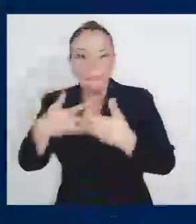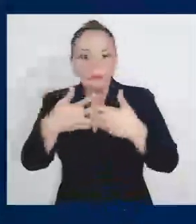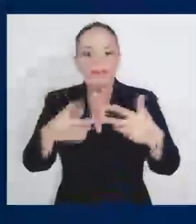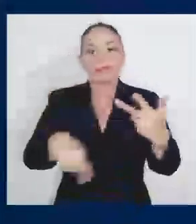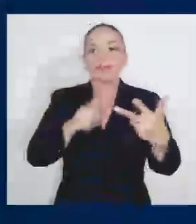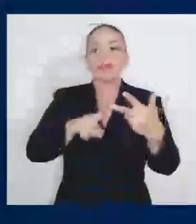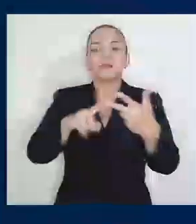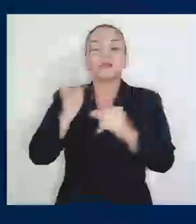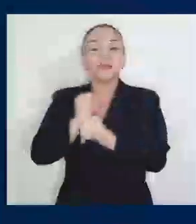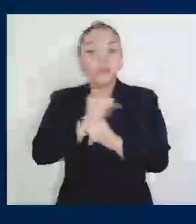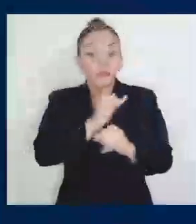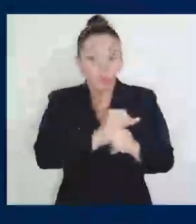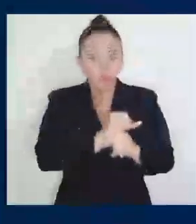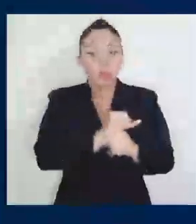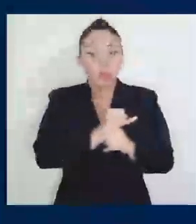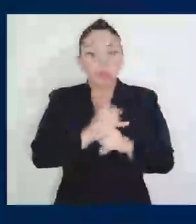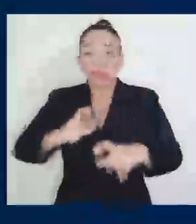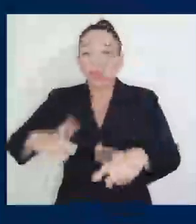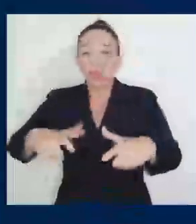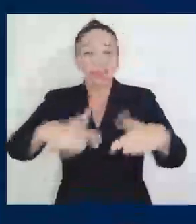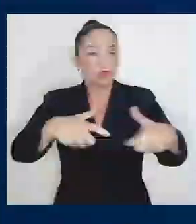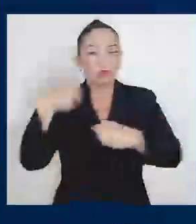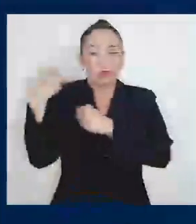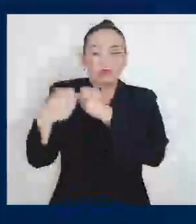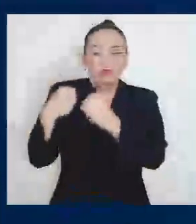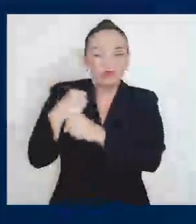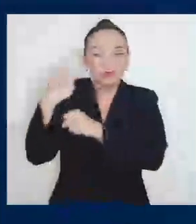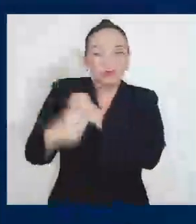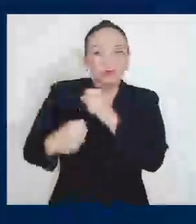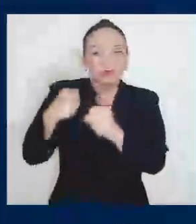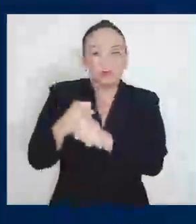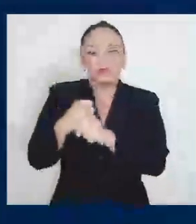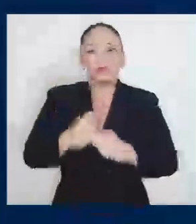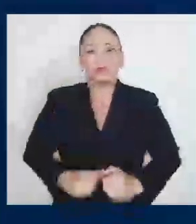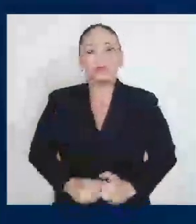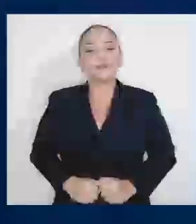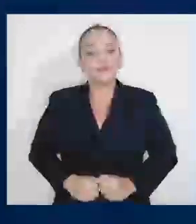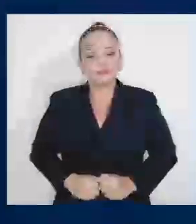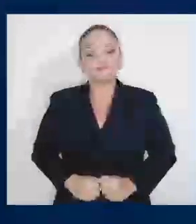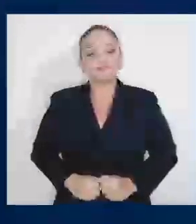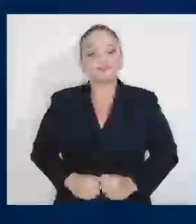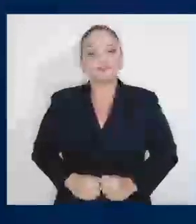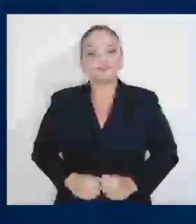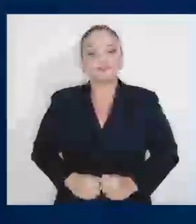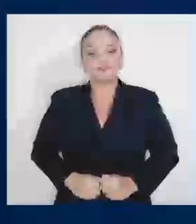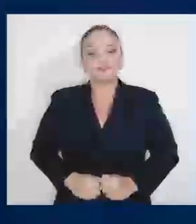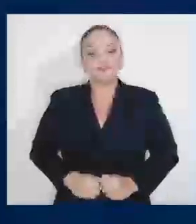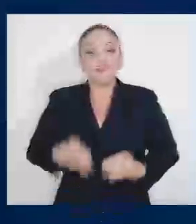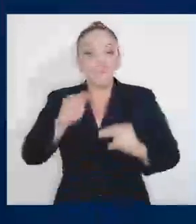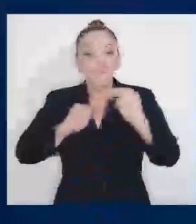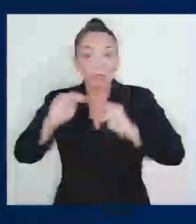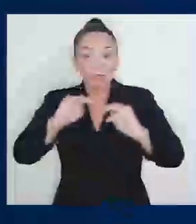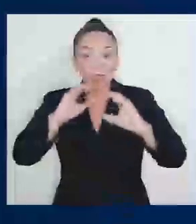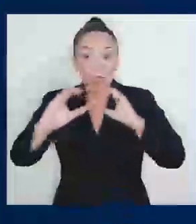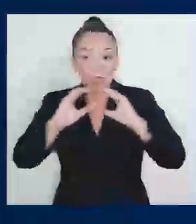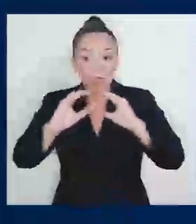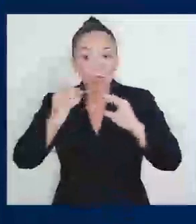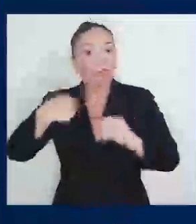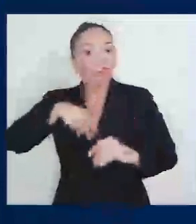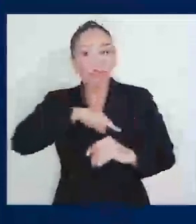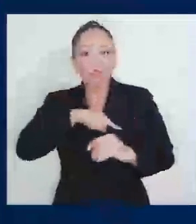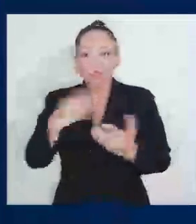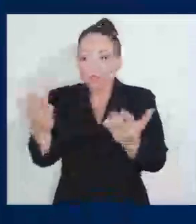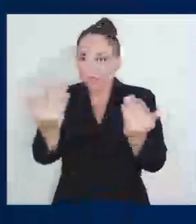instituciones abandonadas por años, por décadas. A los medios de comunicación les hemos abierto la puerta